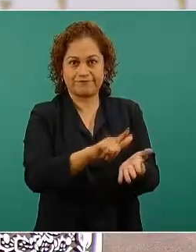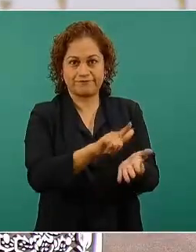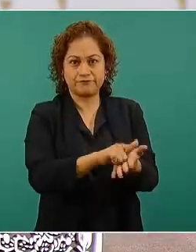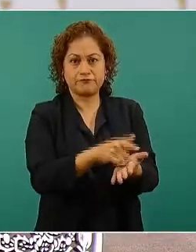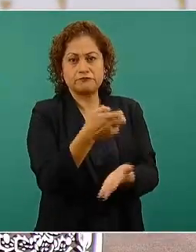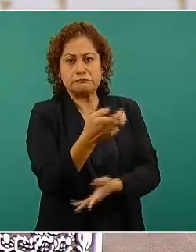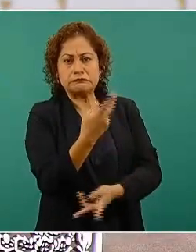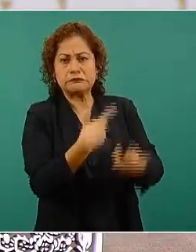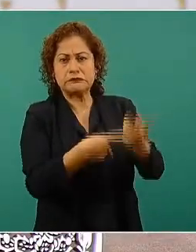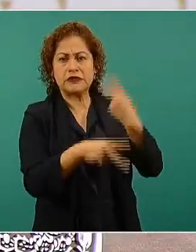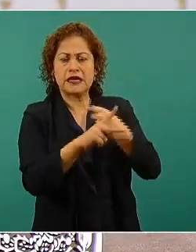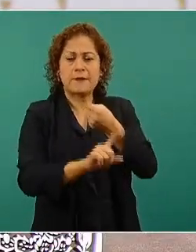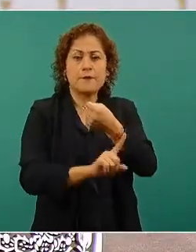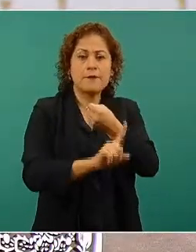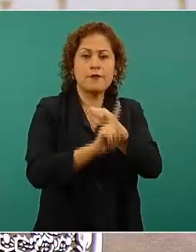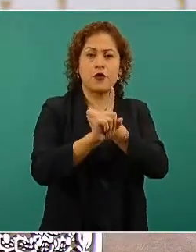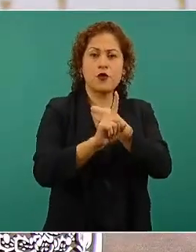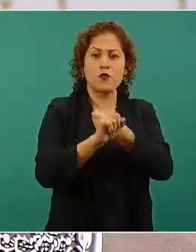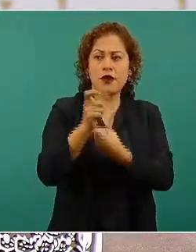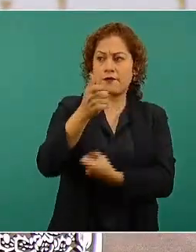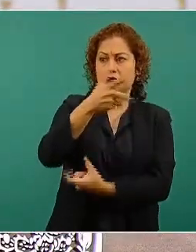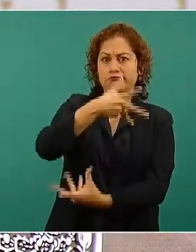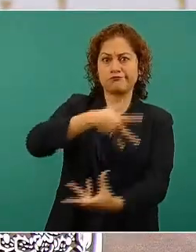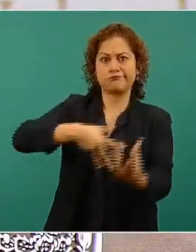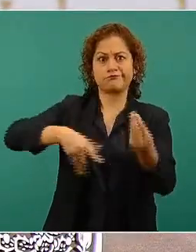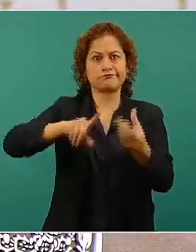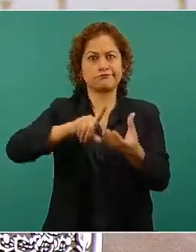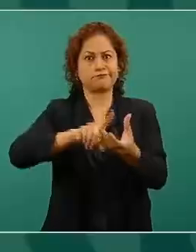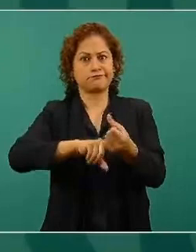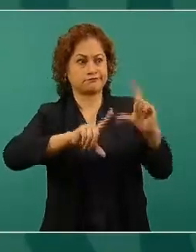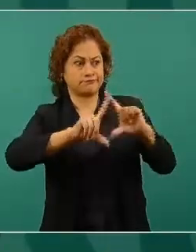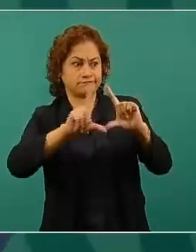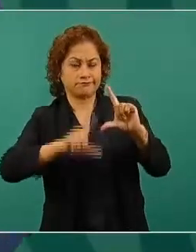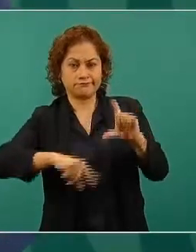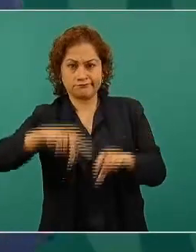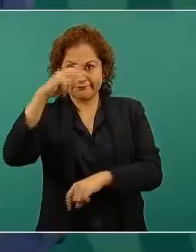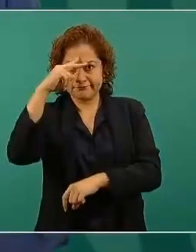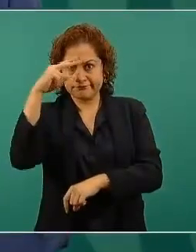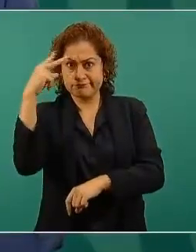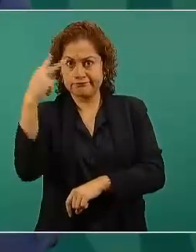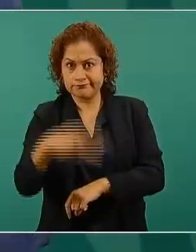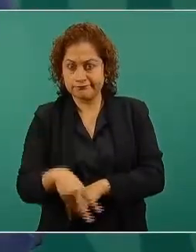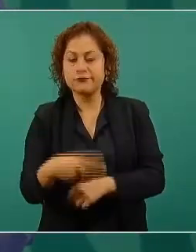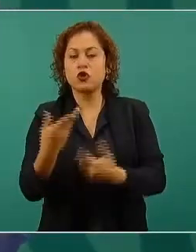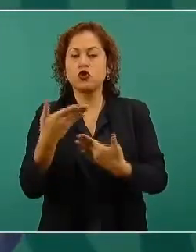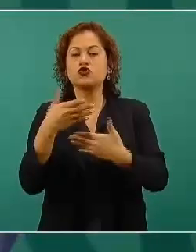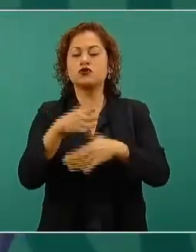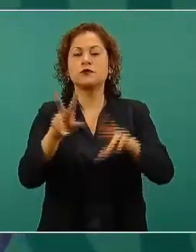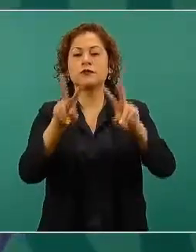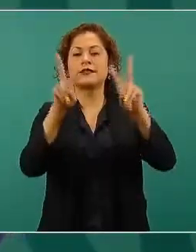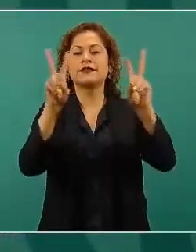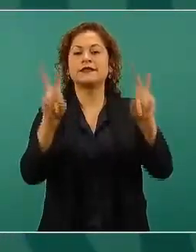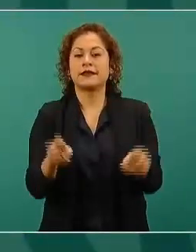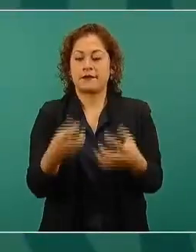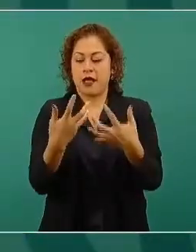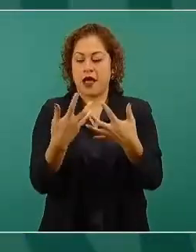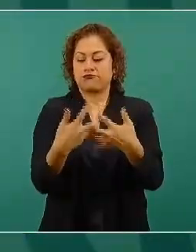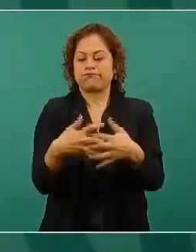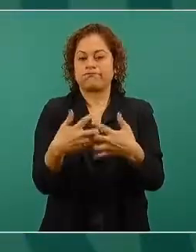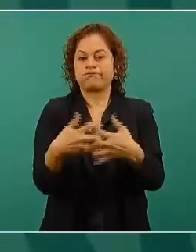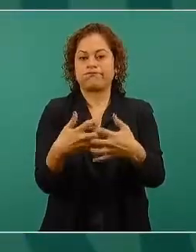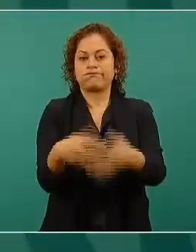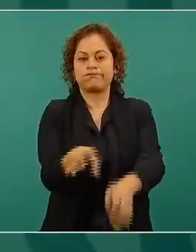popular, en materia de la industria eléctrica, desde que